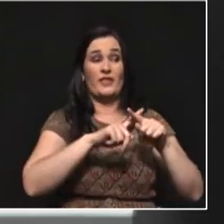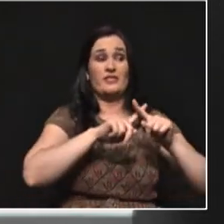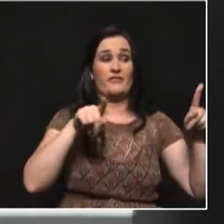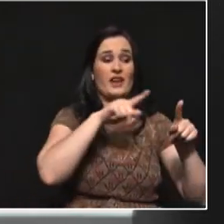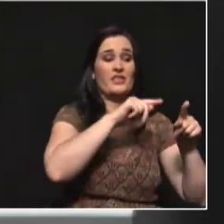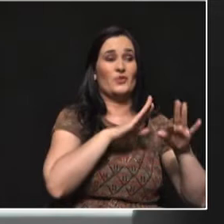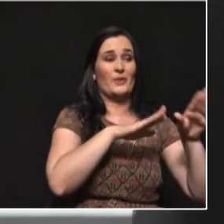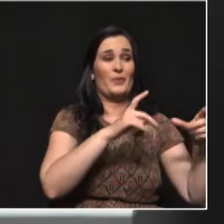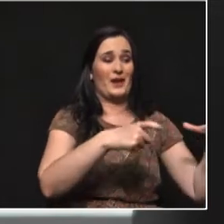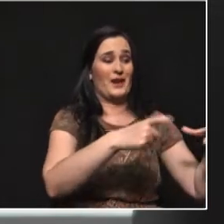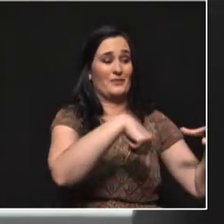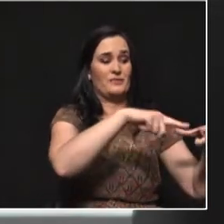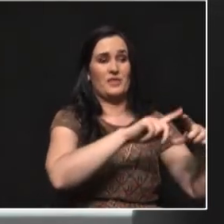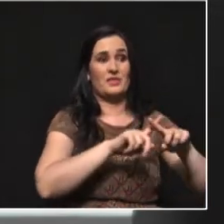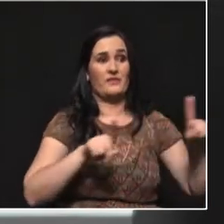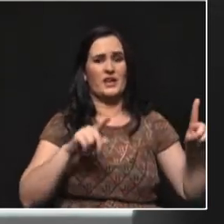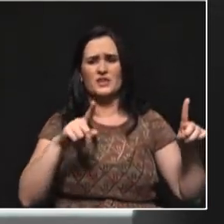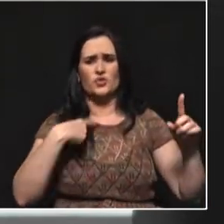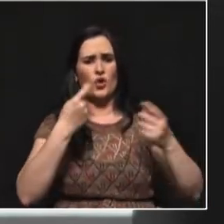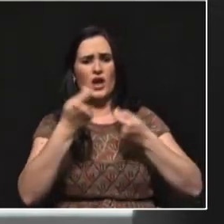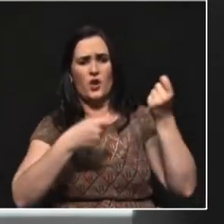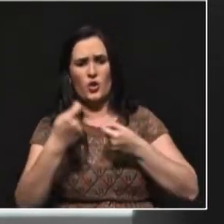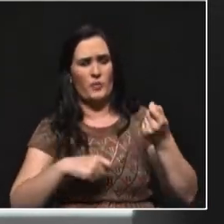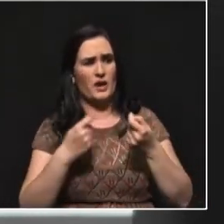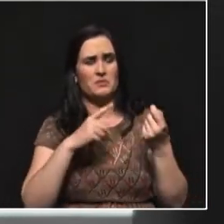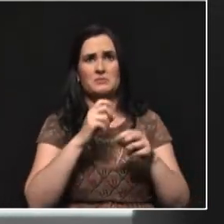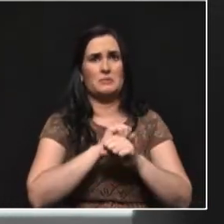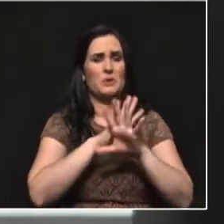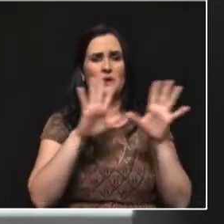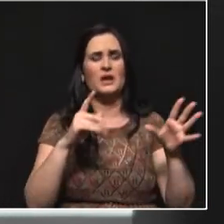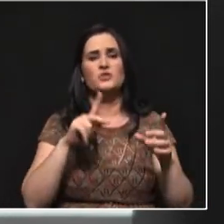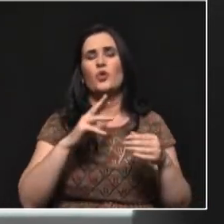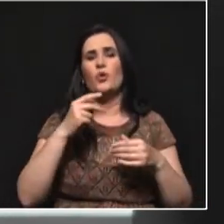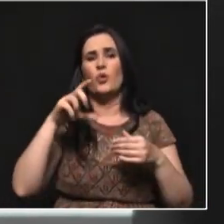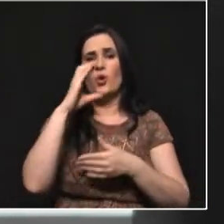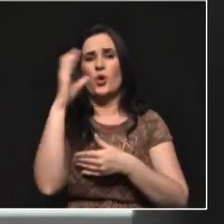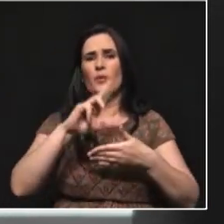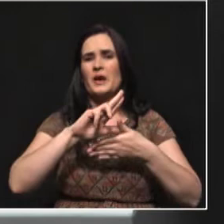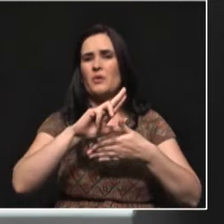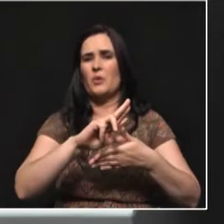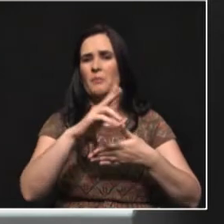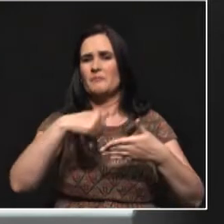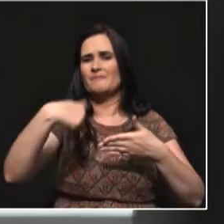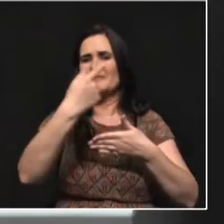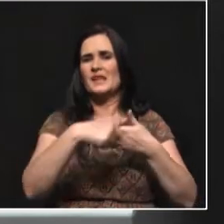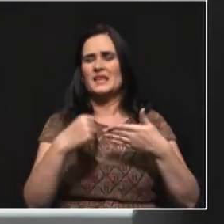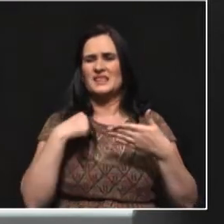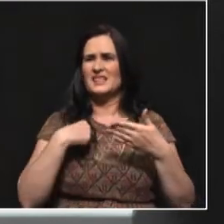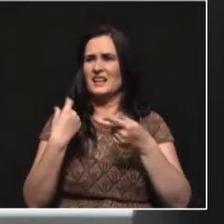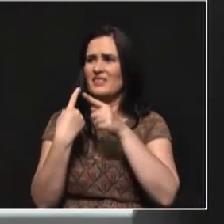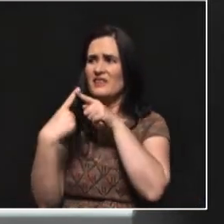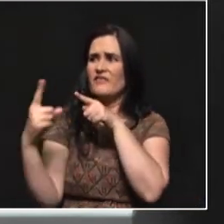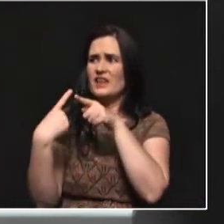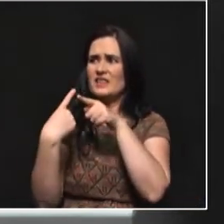Y la diferencia en el manejo de la economía es evidente. Aquí en Colombia y en Sudamérica seguramente, los partidos uno no encuentra como las diferencias de